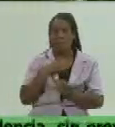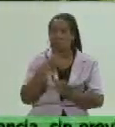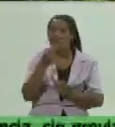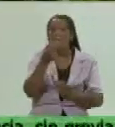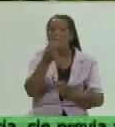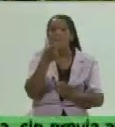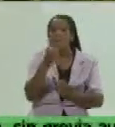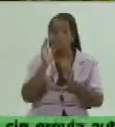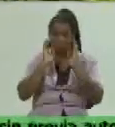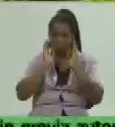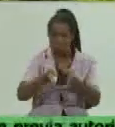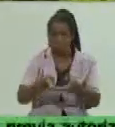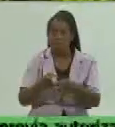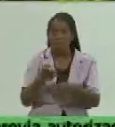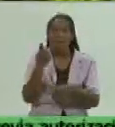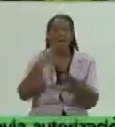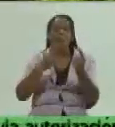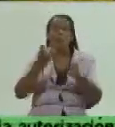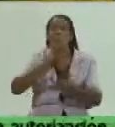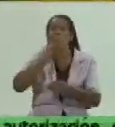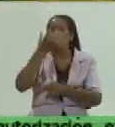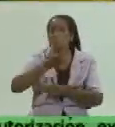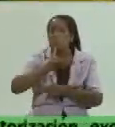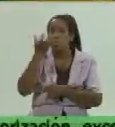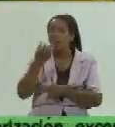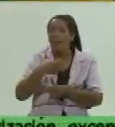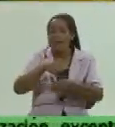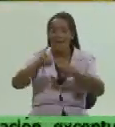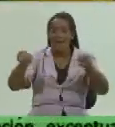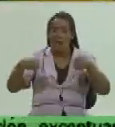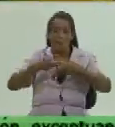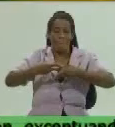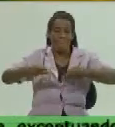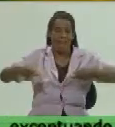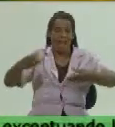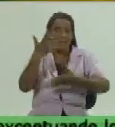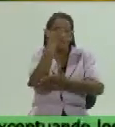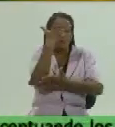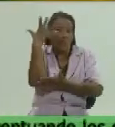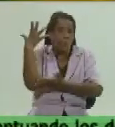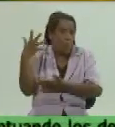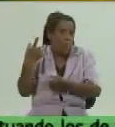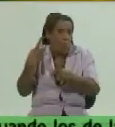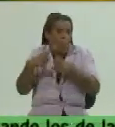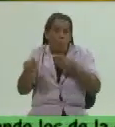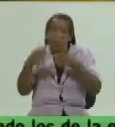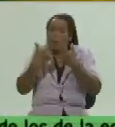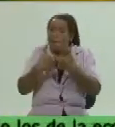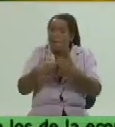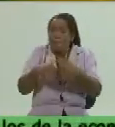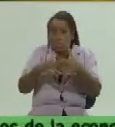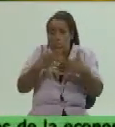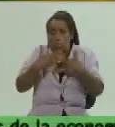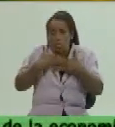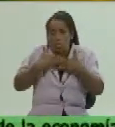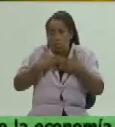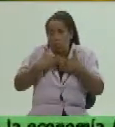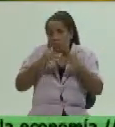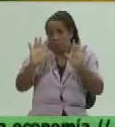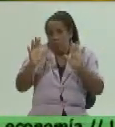como algunas frutas que se producen en los propios patios y otros productos además que puede ser por oferta y demanda porque no